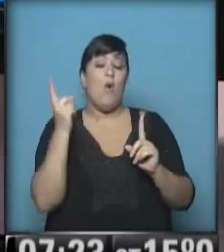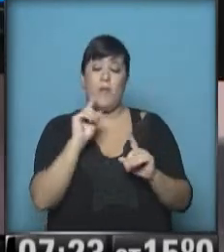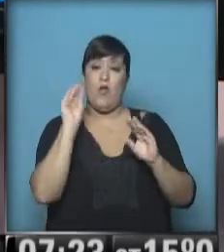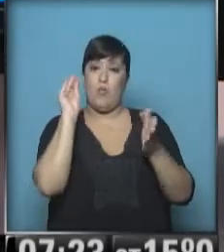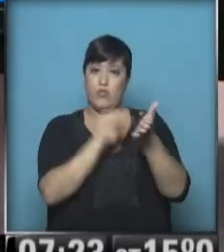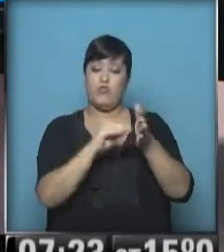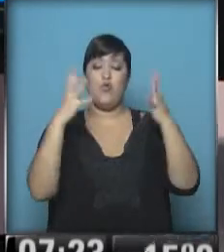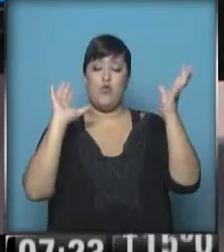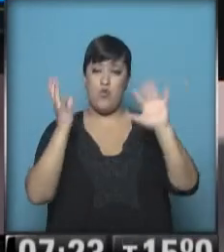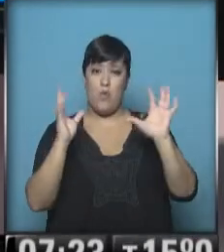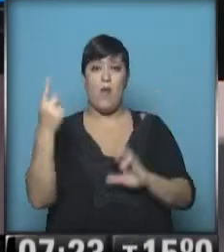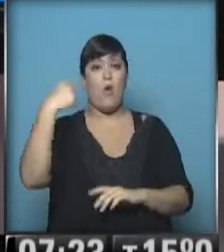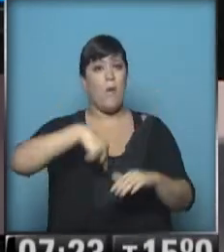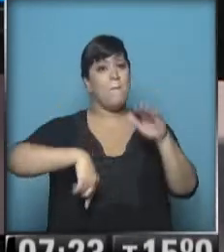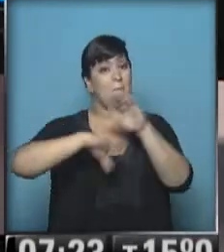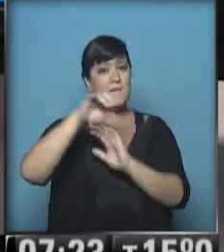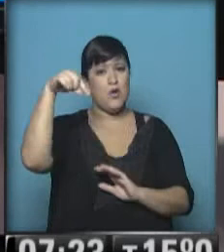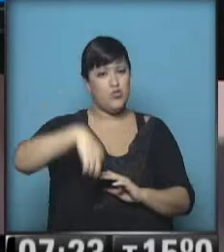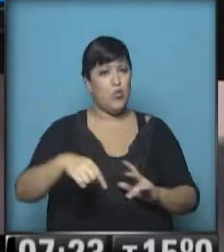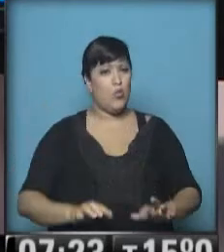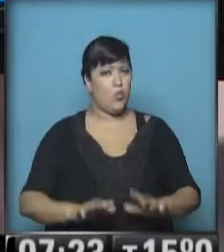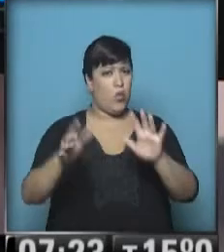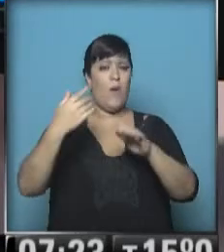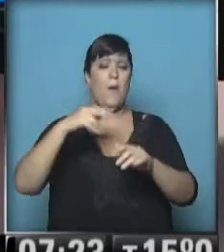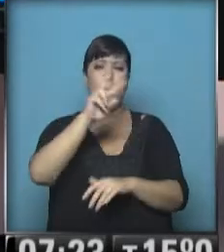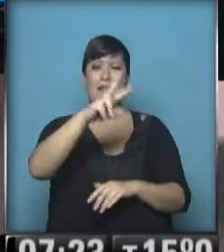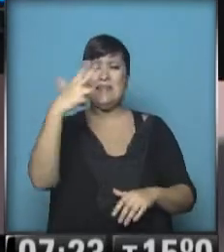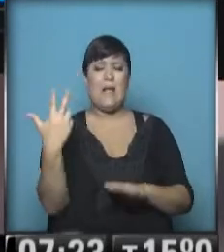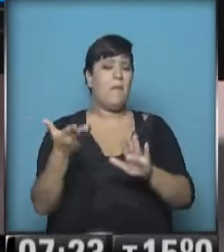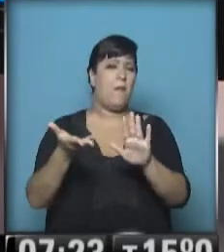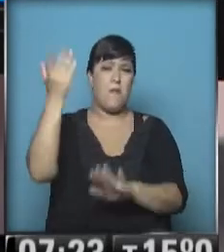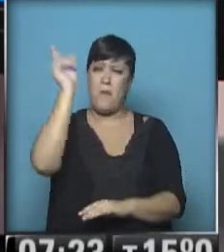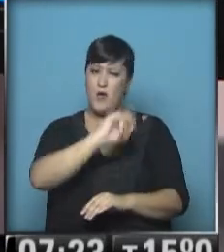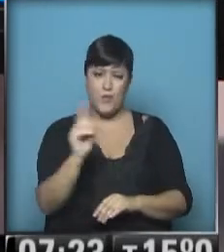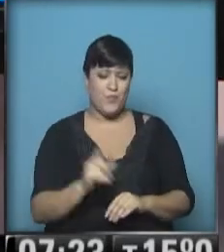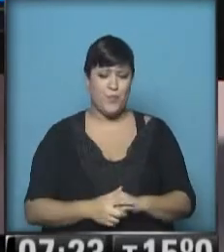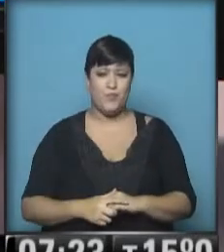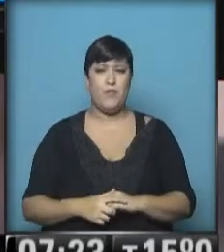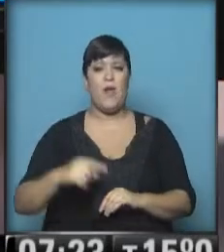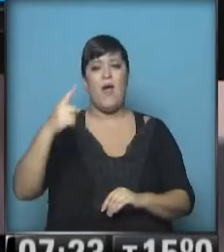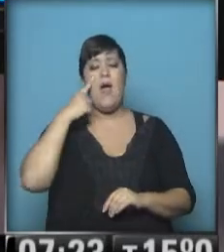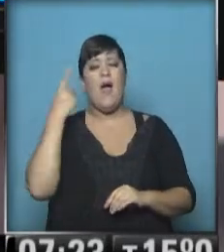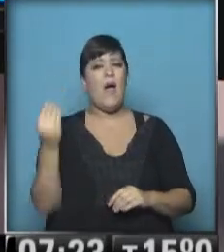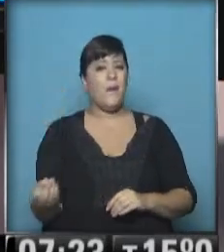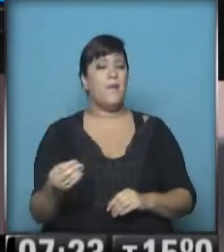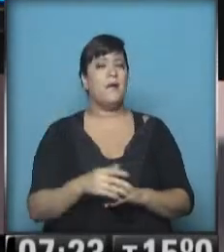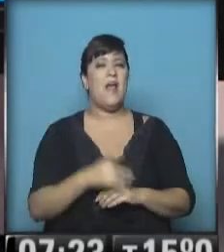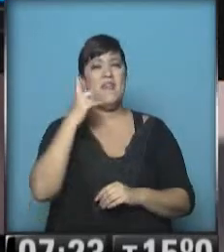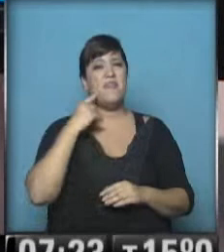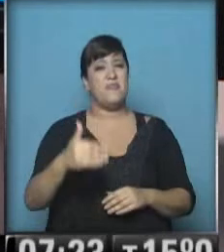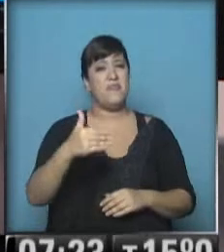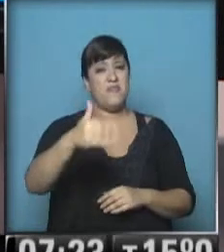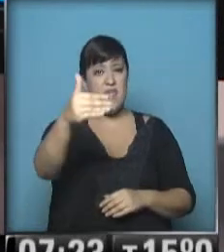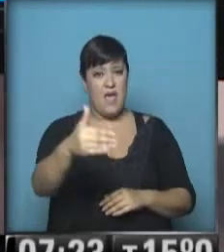Máxima con viento sur y mucho más de 23, no hay posibilidad. Nos vamos a ver los días siguientes, el